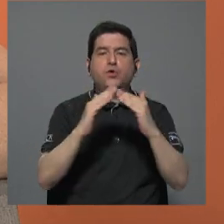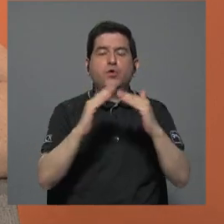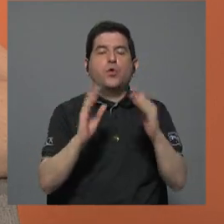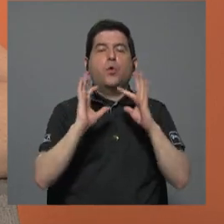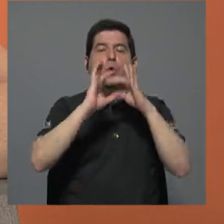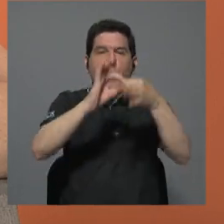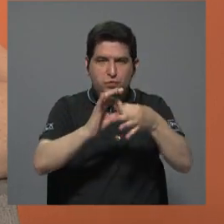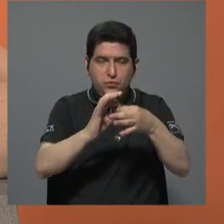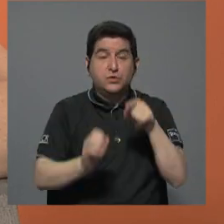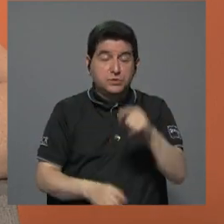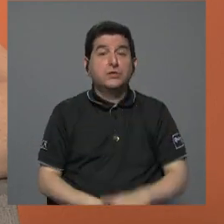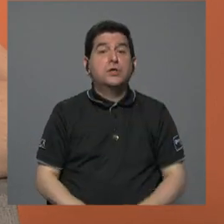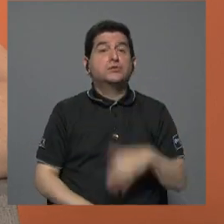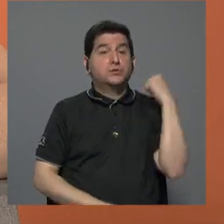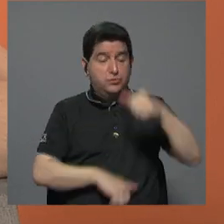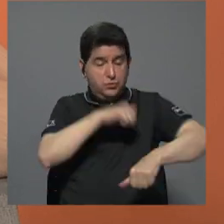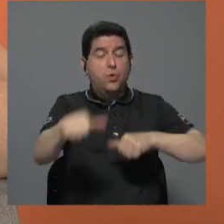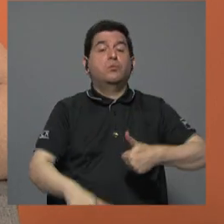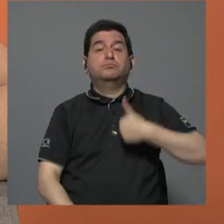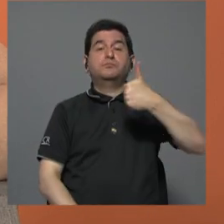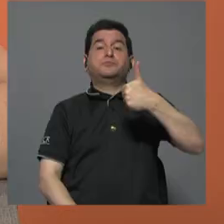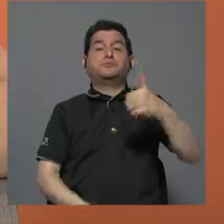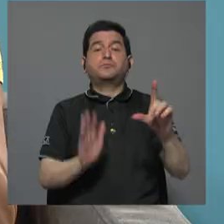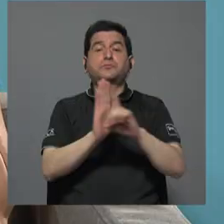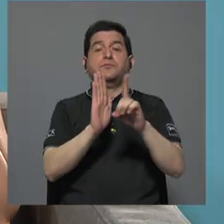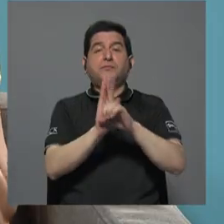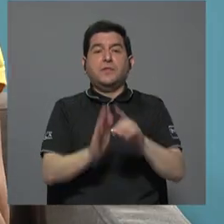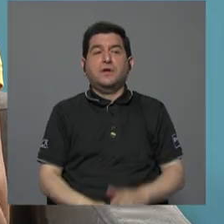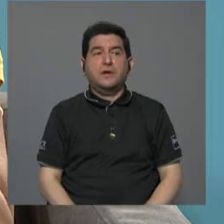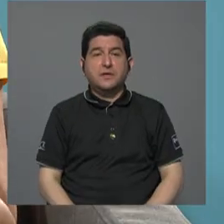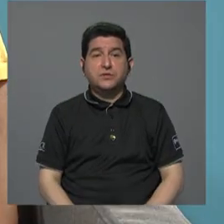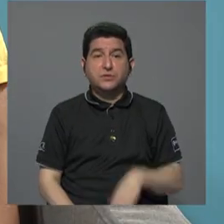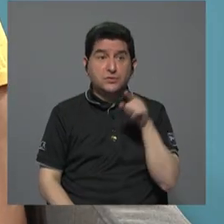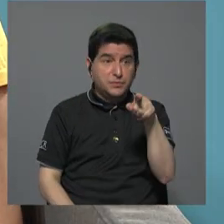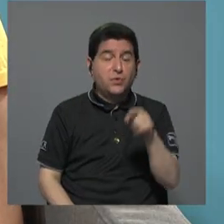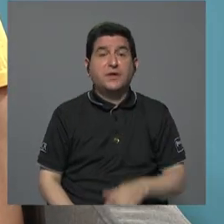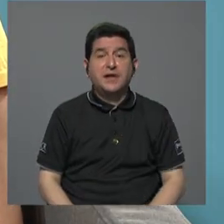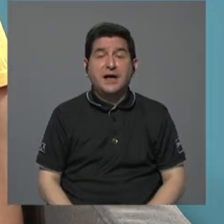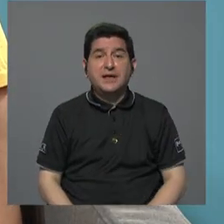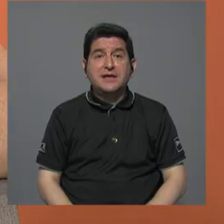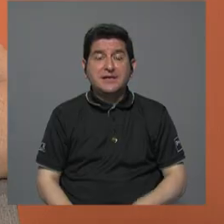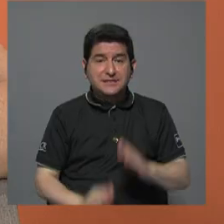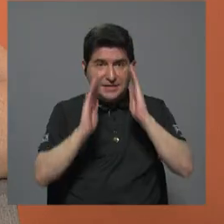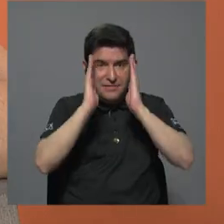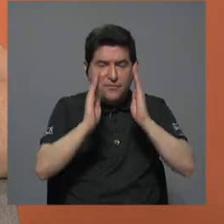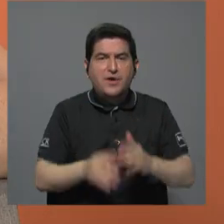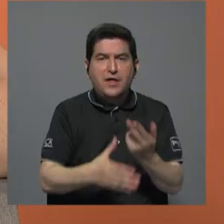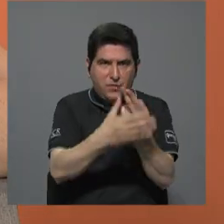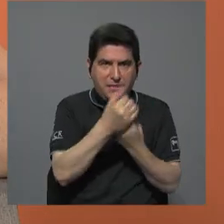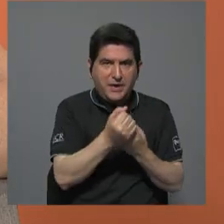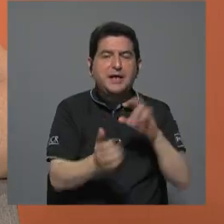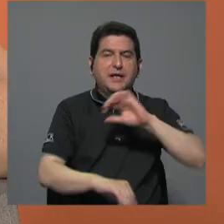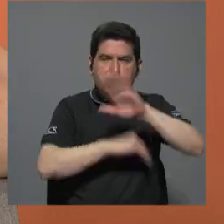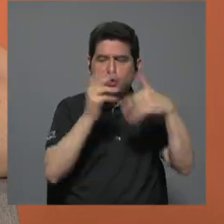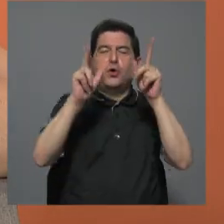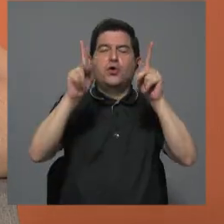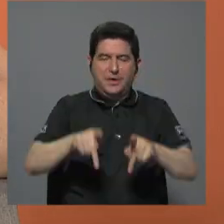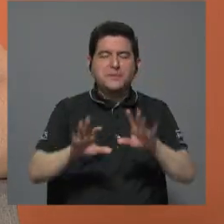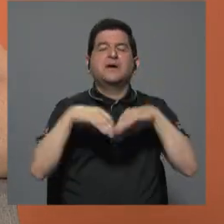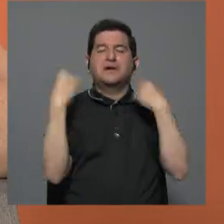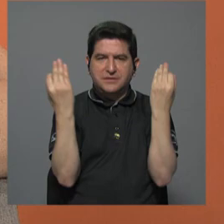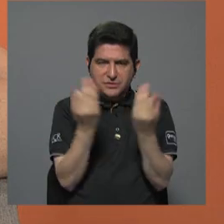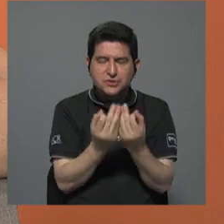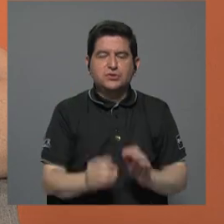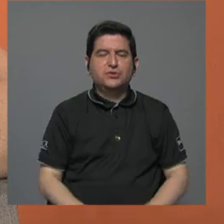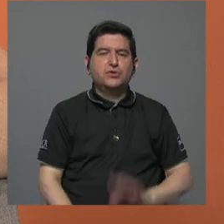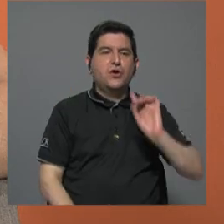Y esto es una gran conquista realmente... Así es. ...para los derechos de las mujeres. limitado a las parejas. Exactamente, entonces ahí entra cualquier persona, la familia,